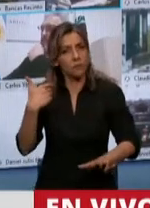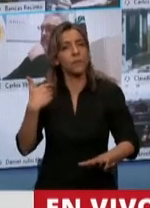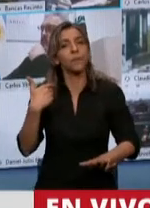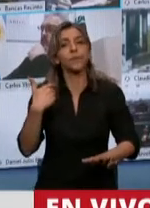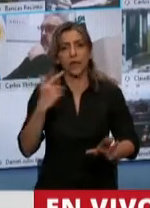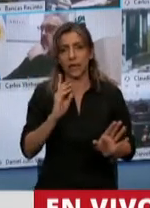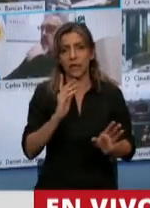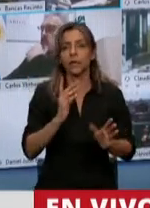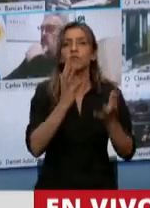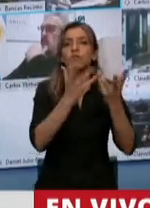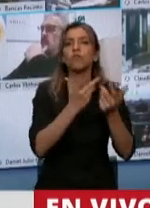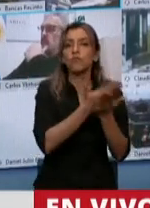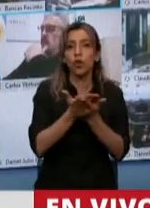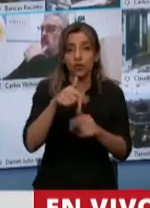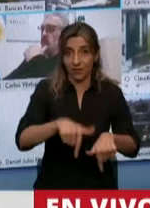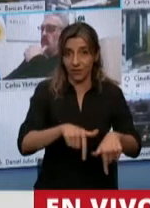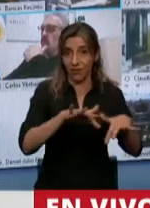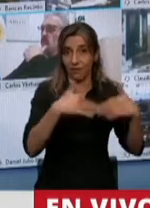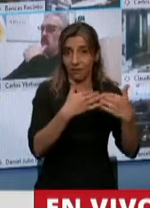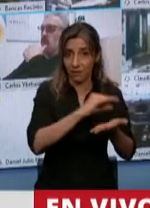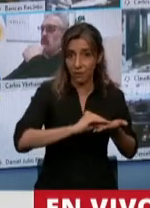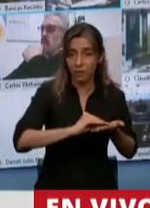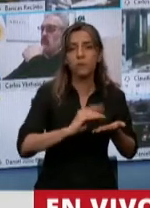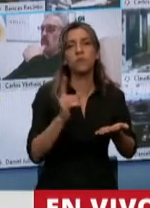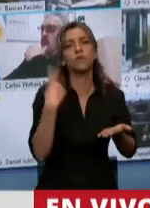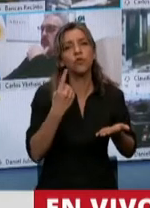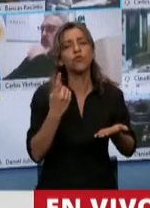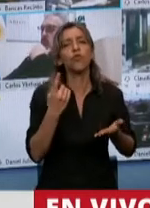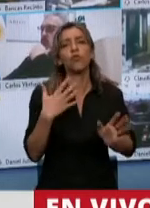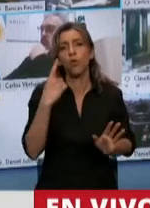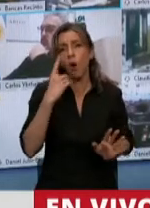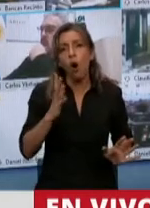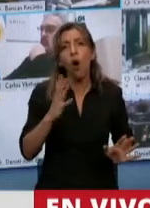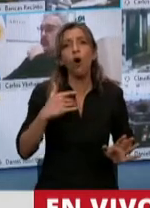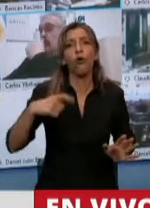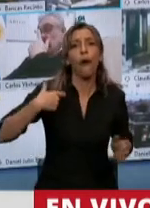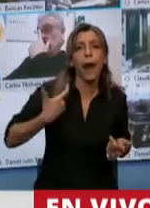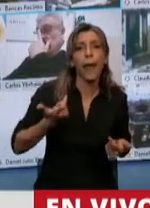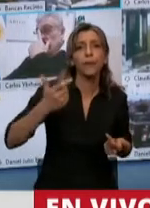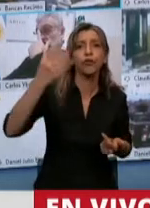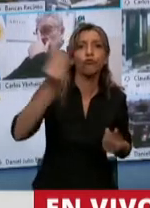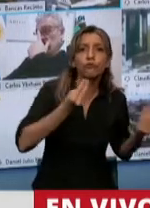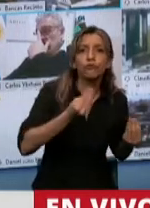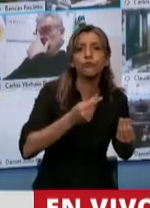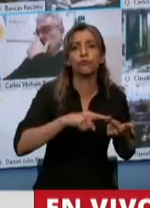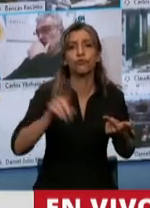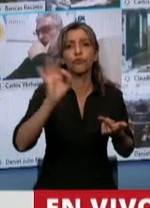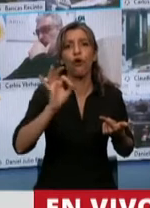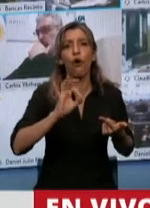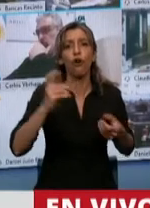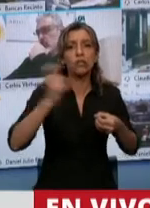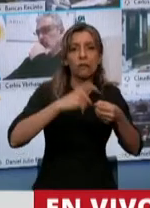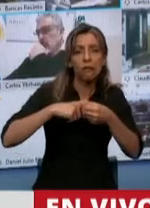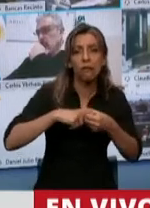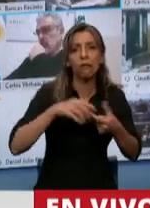Diputados, en donde tampoco tuvimos la oportunidad de que vinieran los gremios, el sindicato y las asociaciones de consumidores,